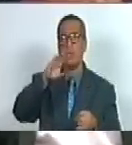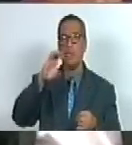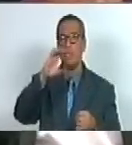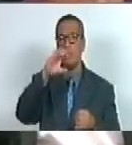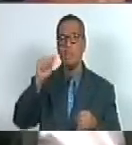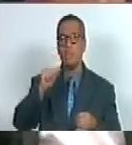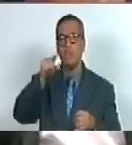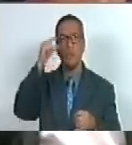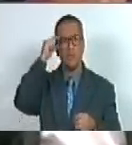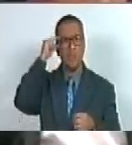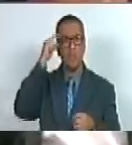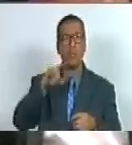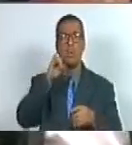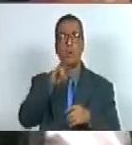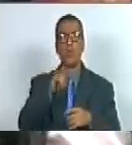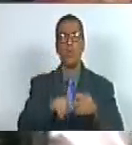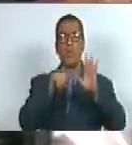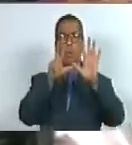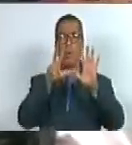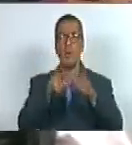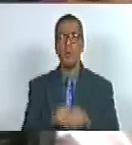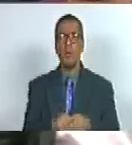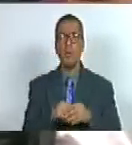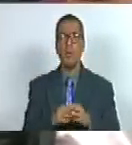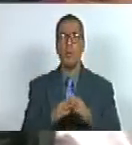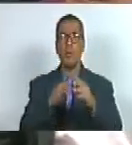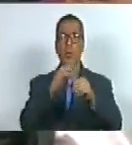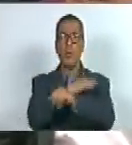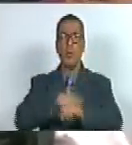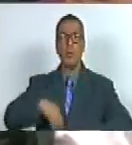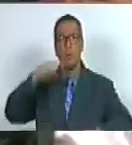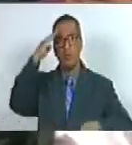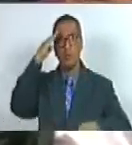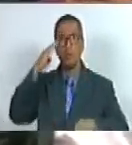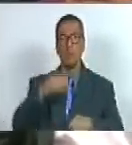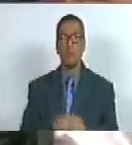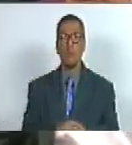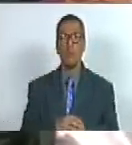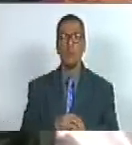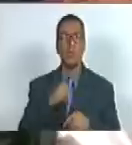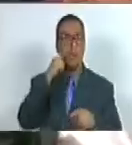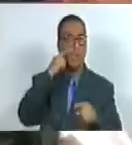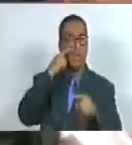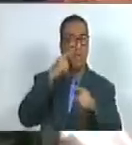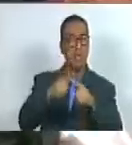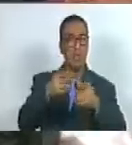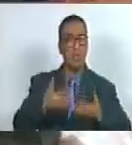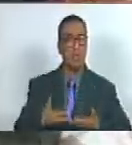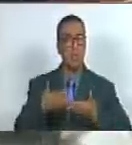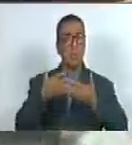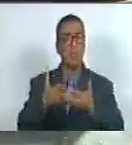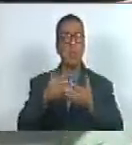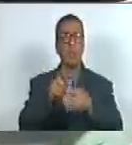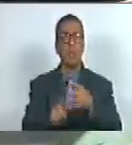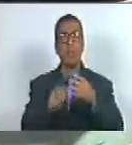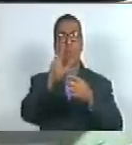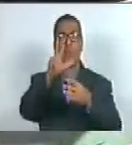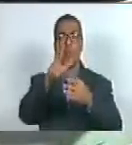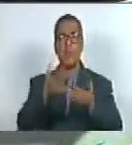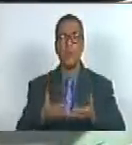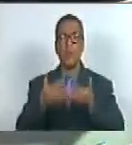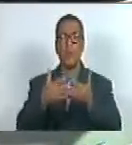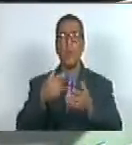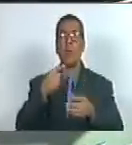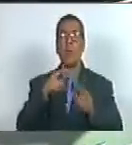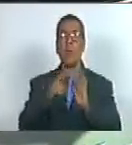día lunes 8 la armada presidente fue objeto de la entrega de esos tres restos simbólicos